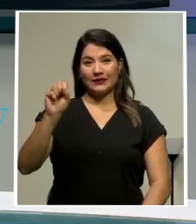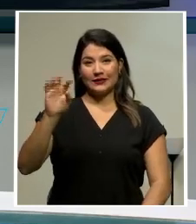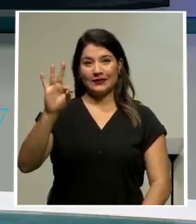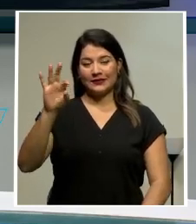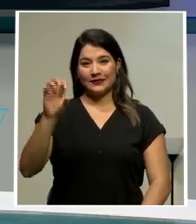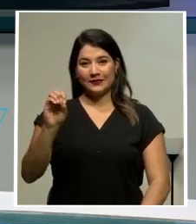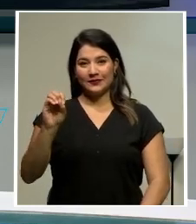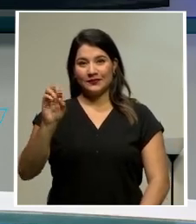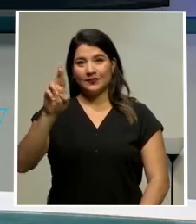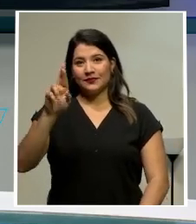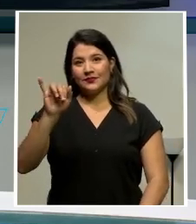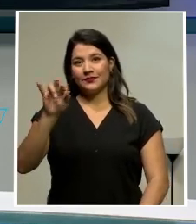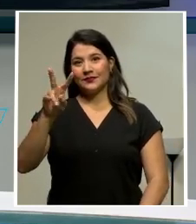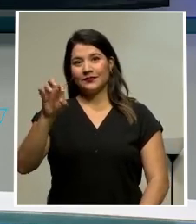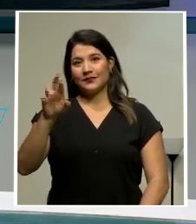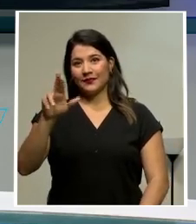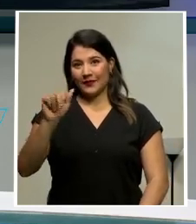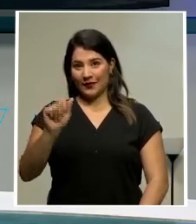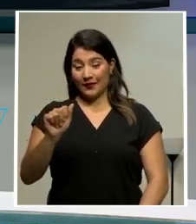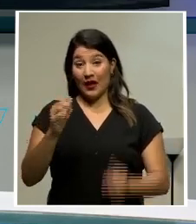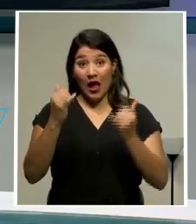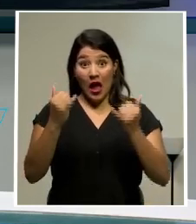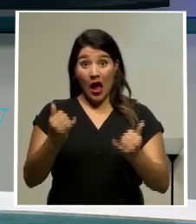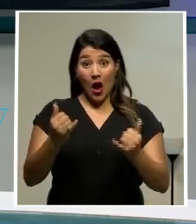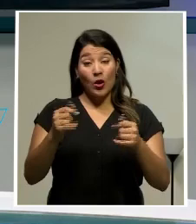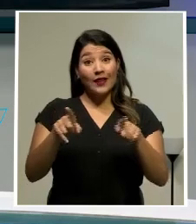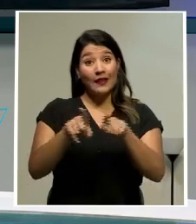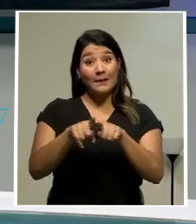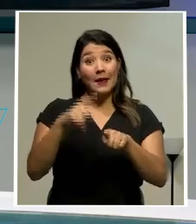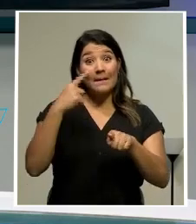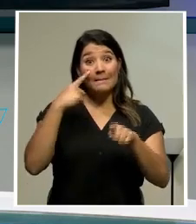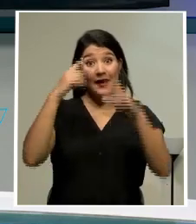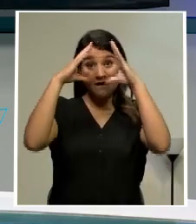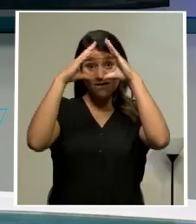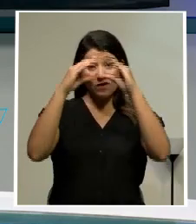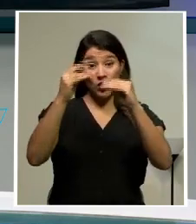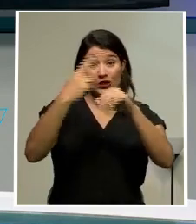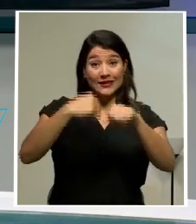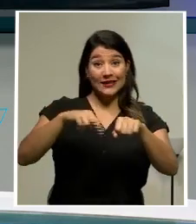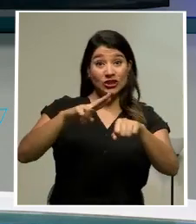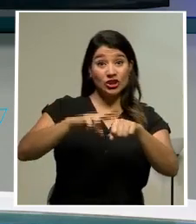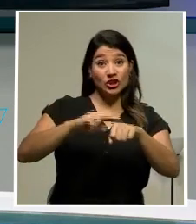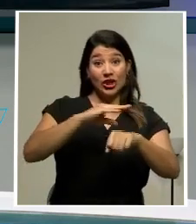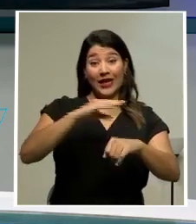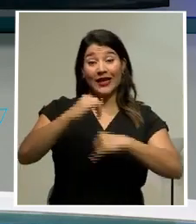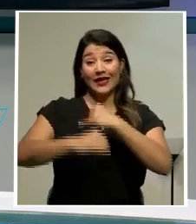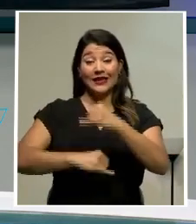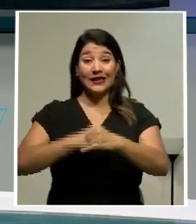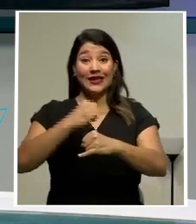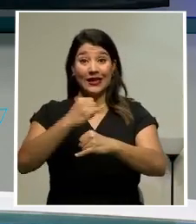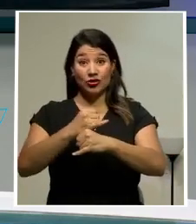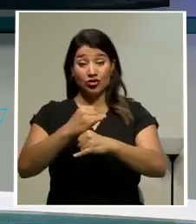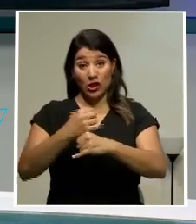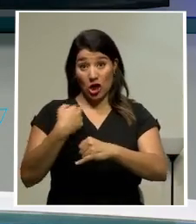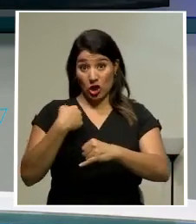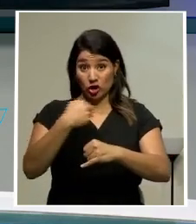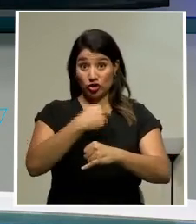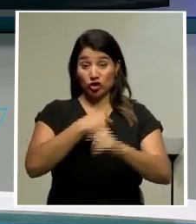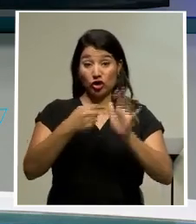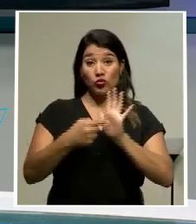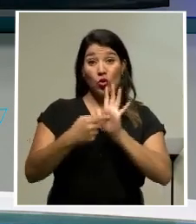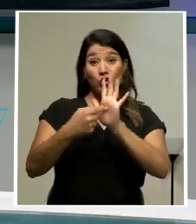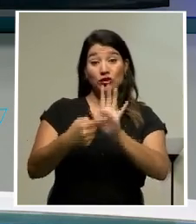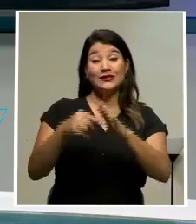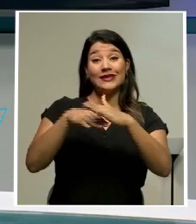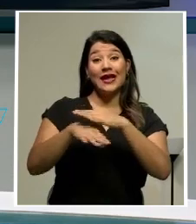Rivera. Los invitamos a que sigan también la información nacional e internacional que publicamos en